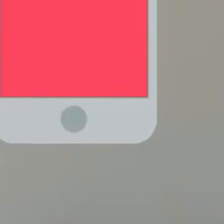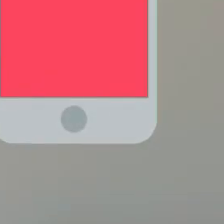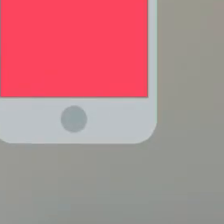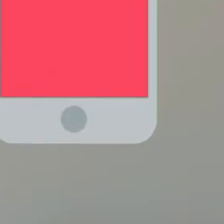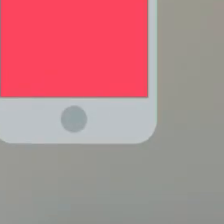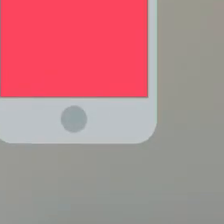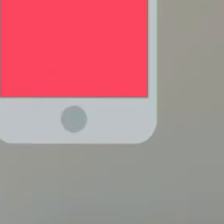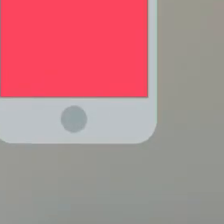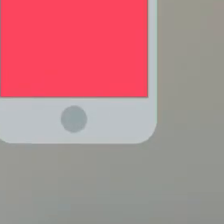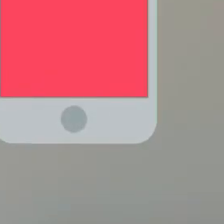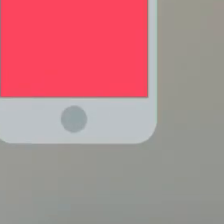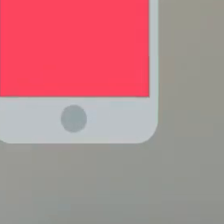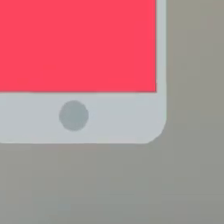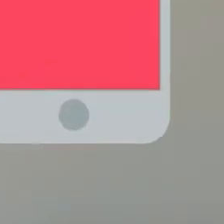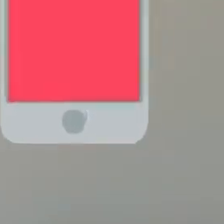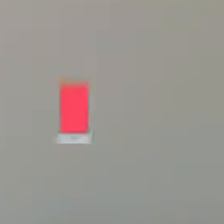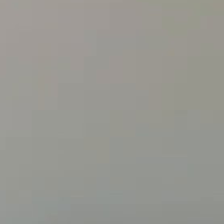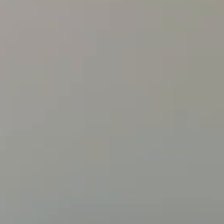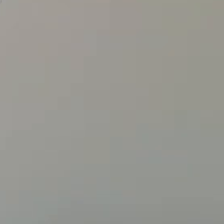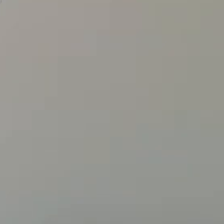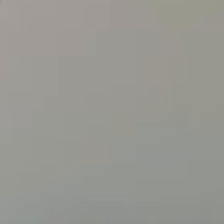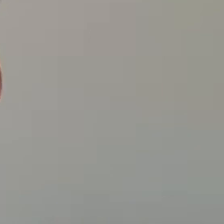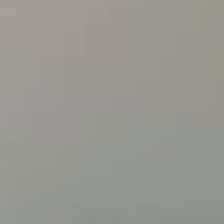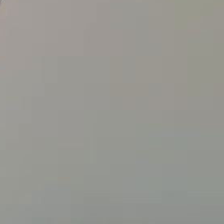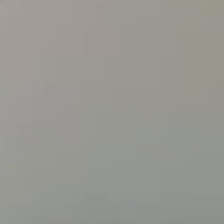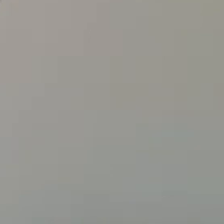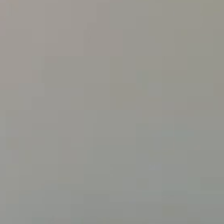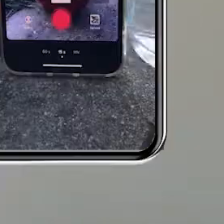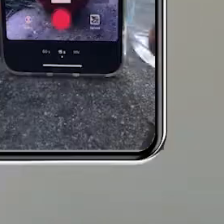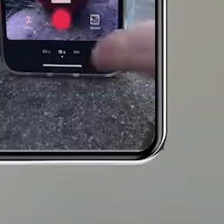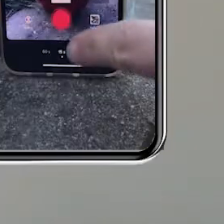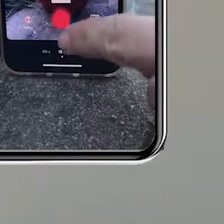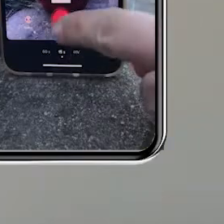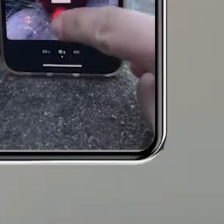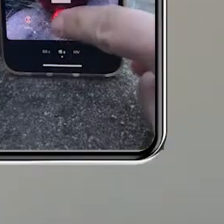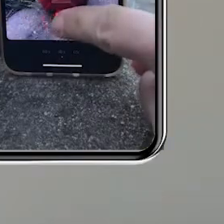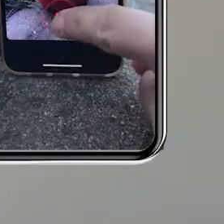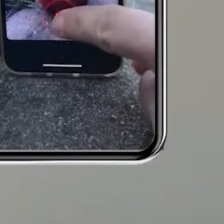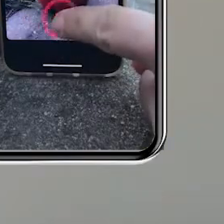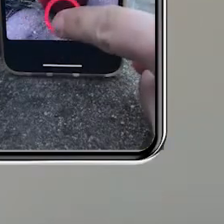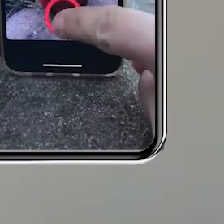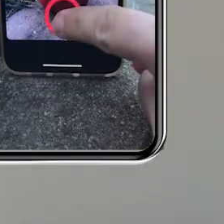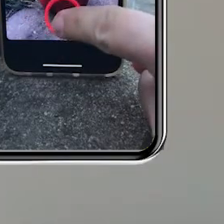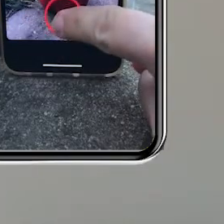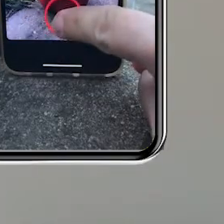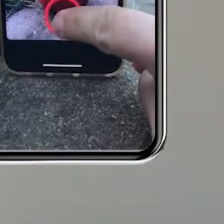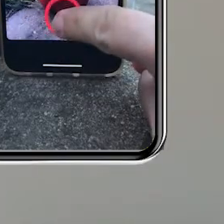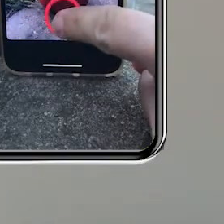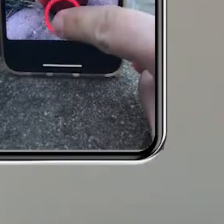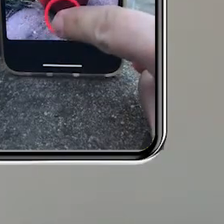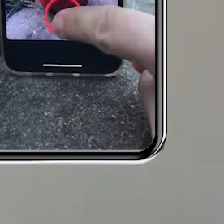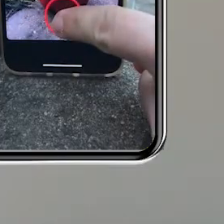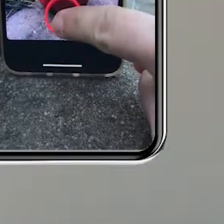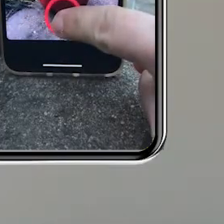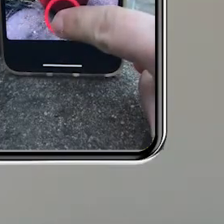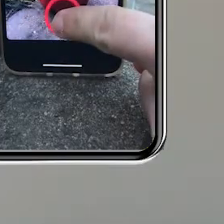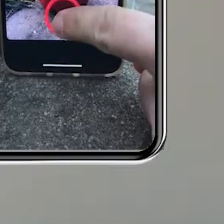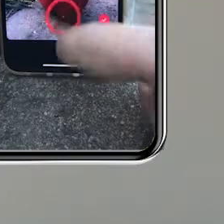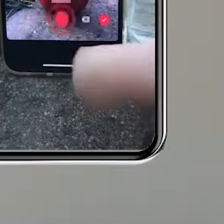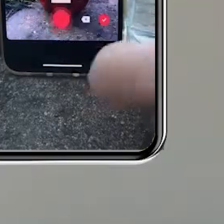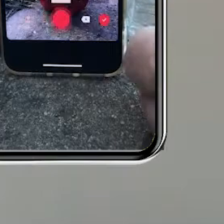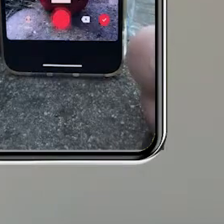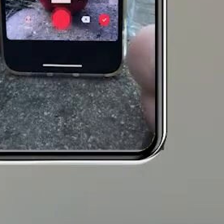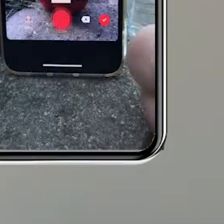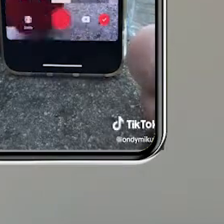más con el celular vos lo puedes poner horizontal como está ahorita o lo puedes poner vertical no necesitas ninguna cámara